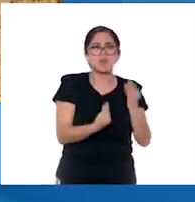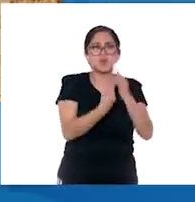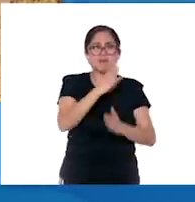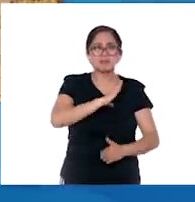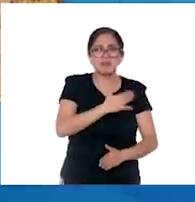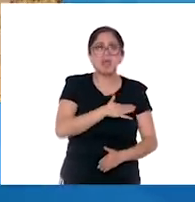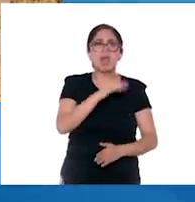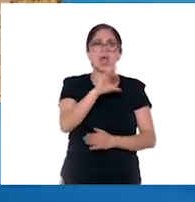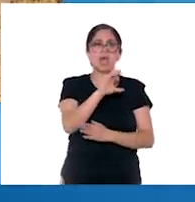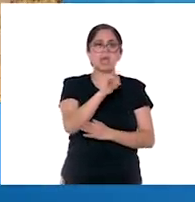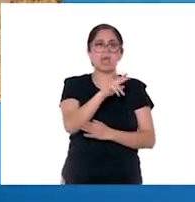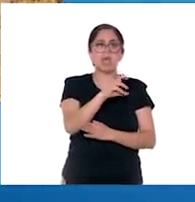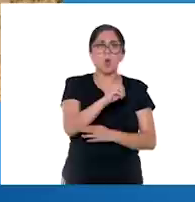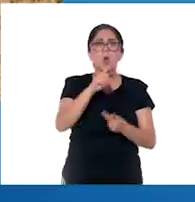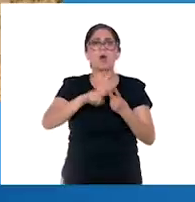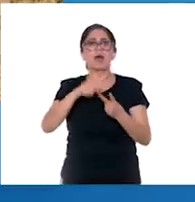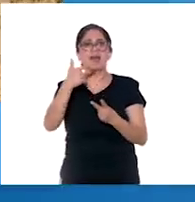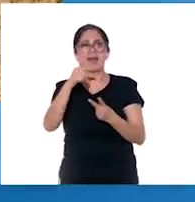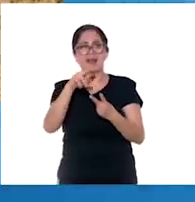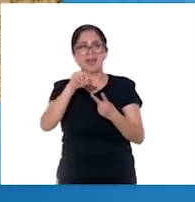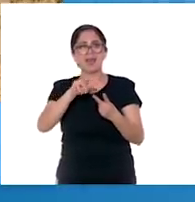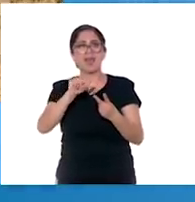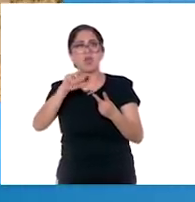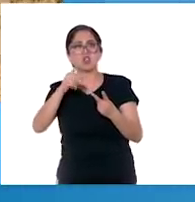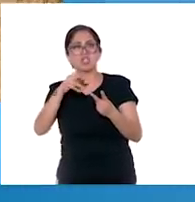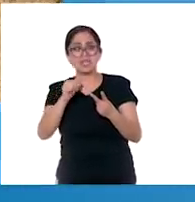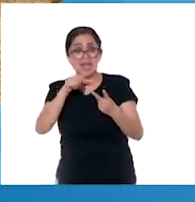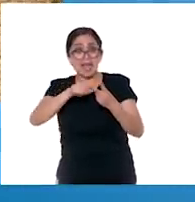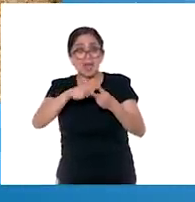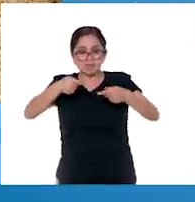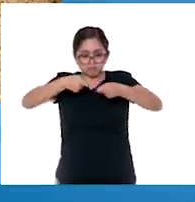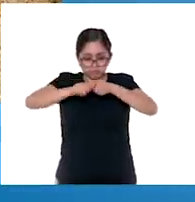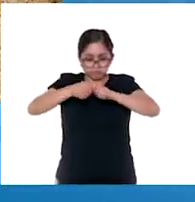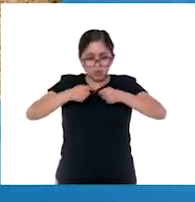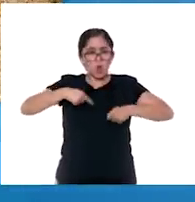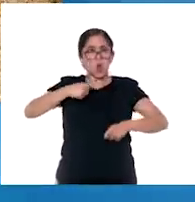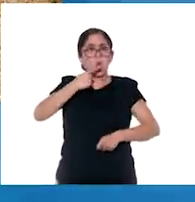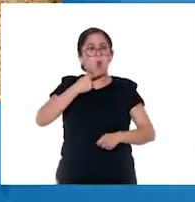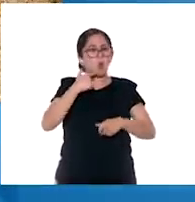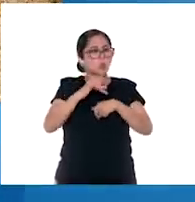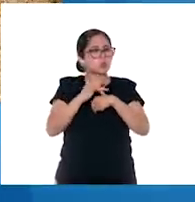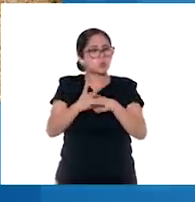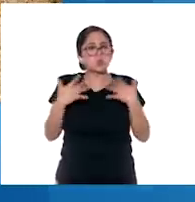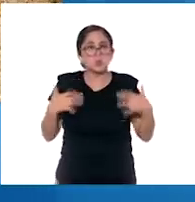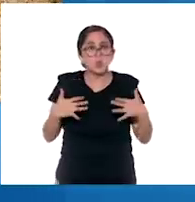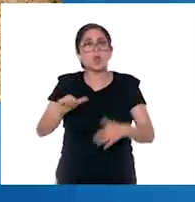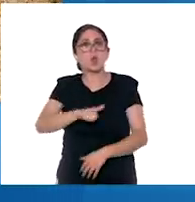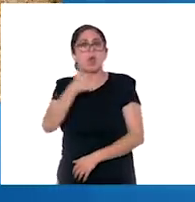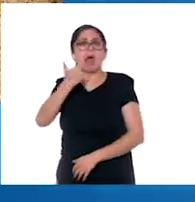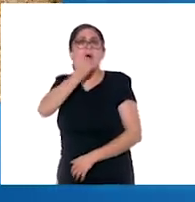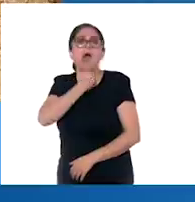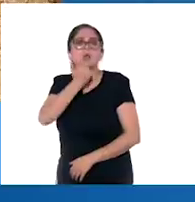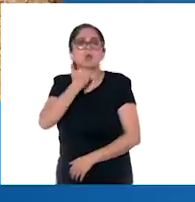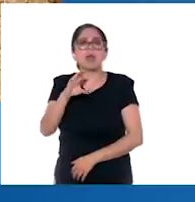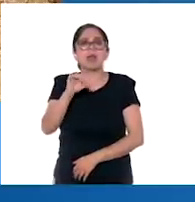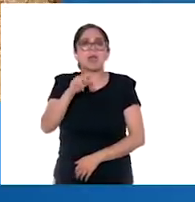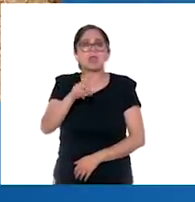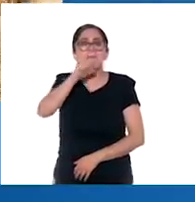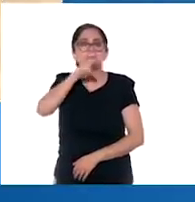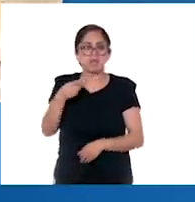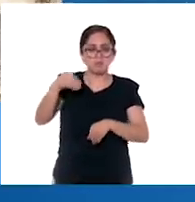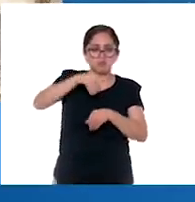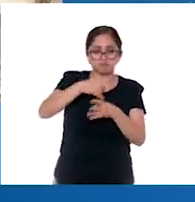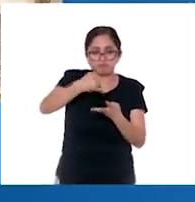cochinilla, con la que se teñían las telas de un color rojo brillante. Y también se producía azúcar de caña y se cultivaban frutos y